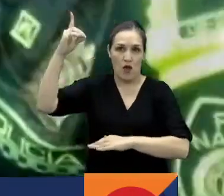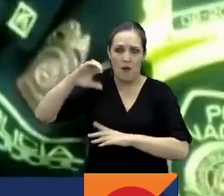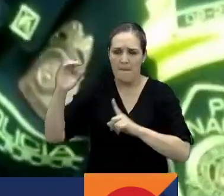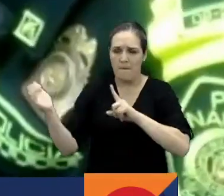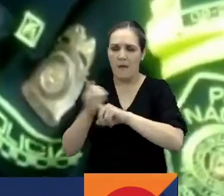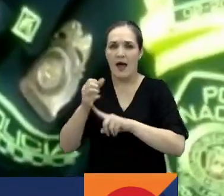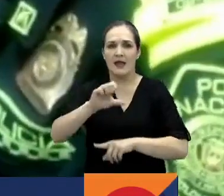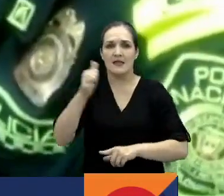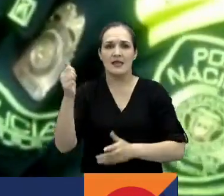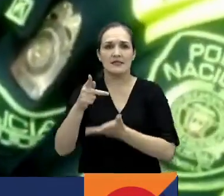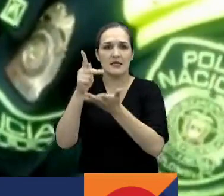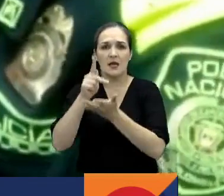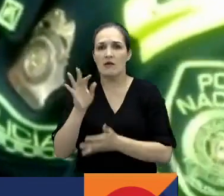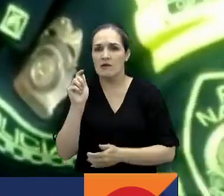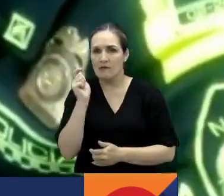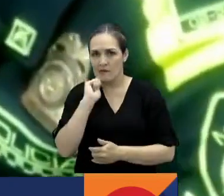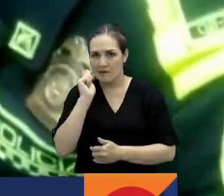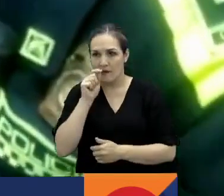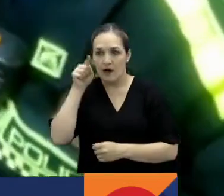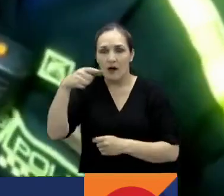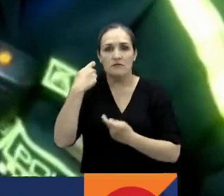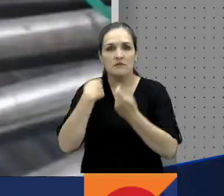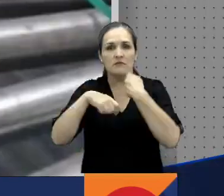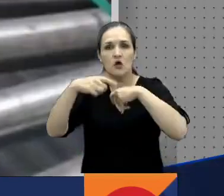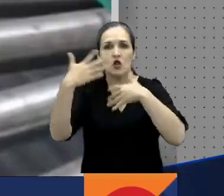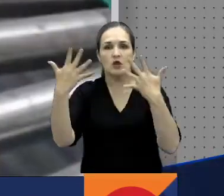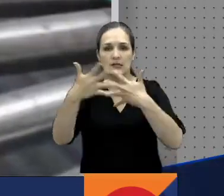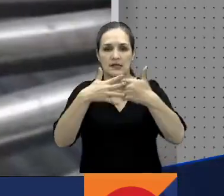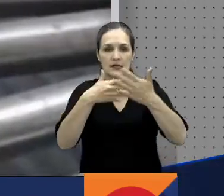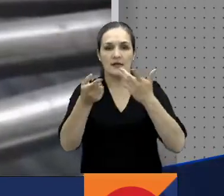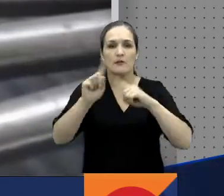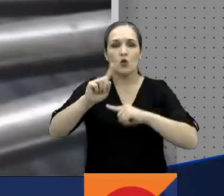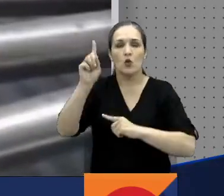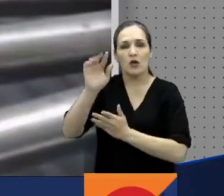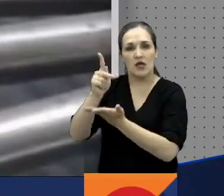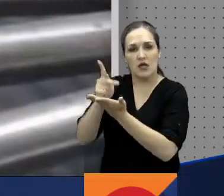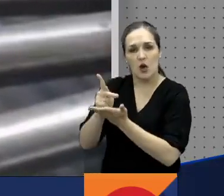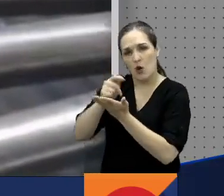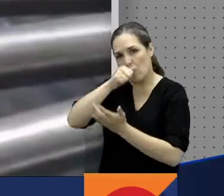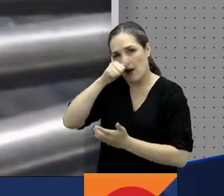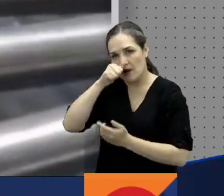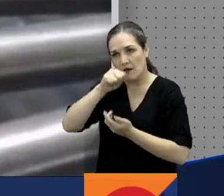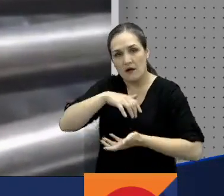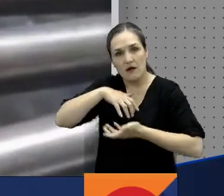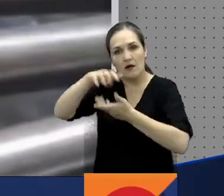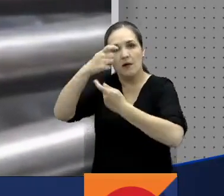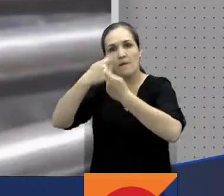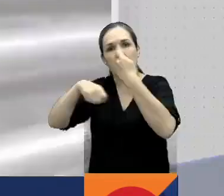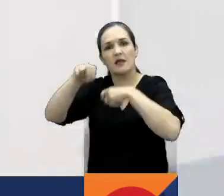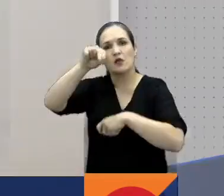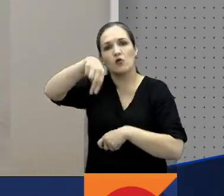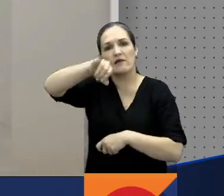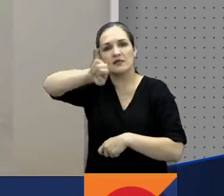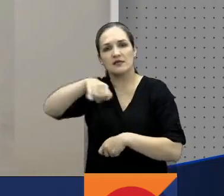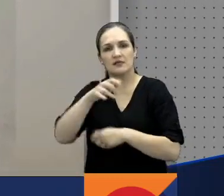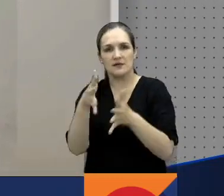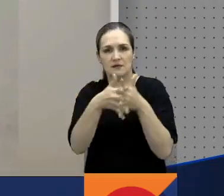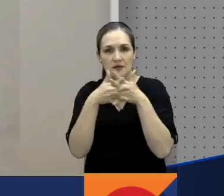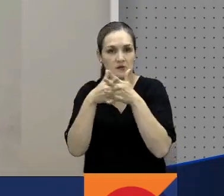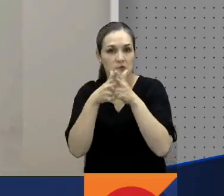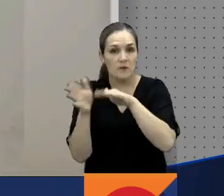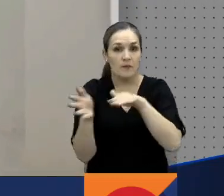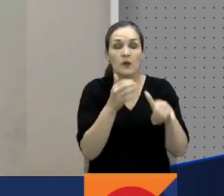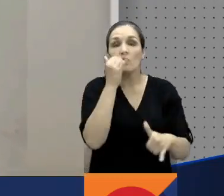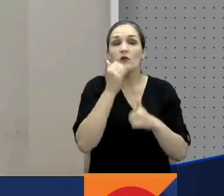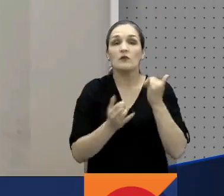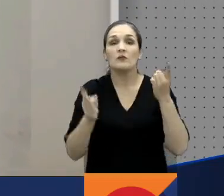kilogramos de marihuana que irían a San Andrés y un kilo de cocaína que transportarían hacia Nueva Jersey, Estados Unidos. Finalmente,